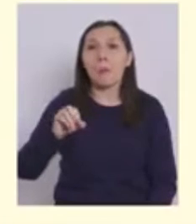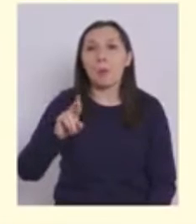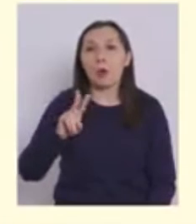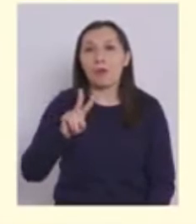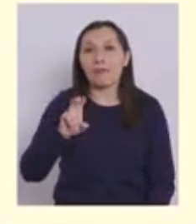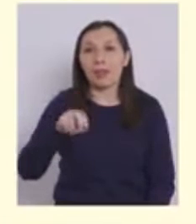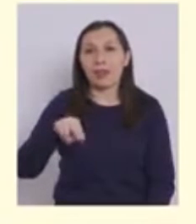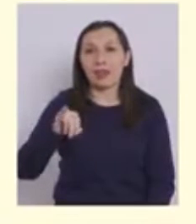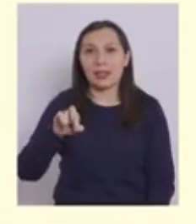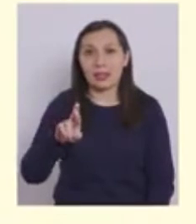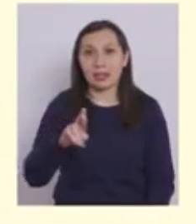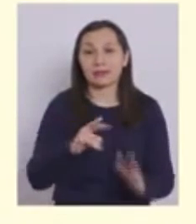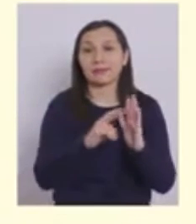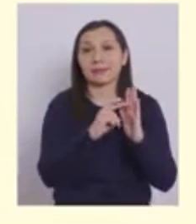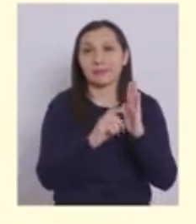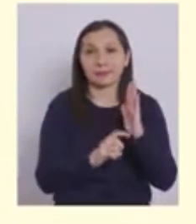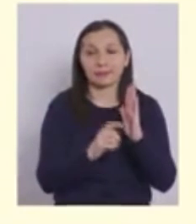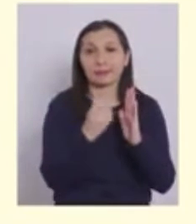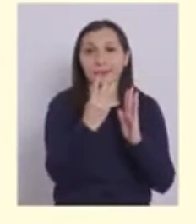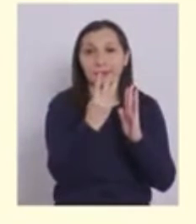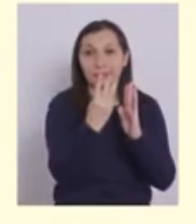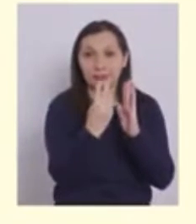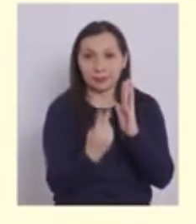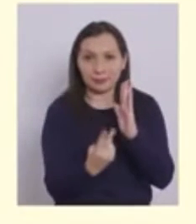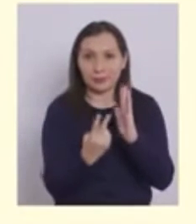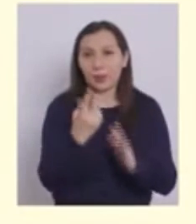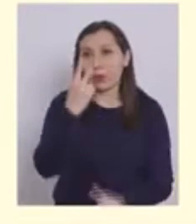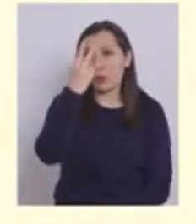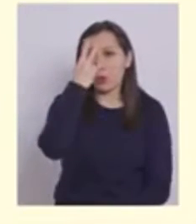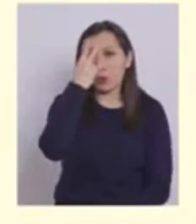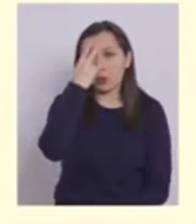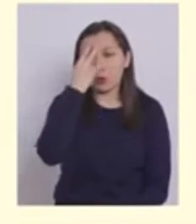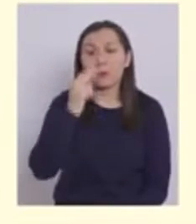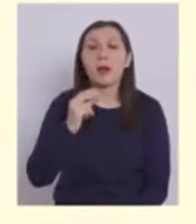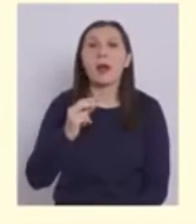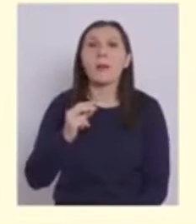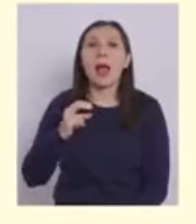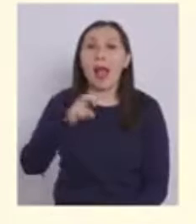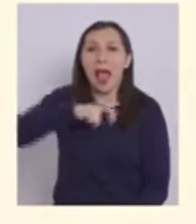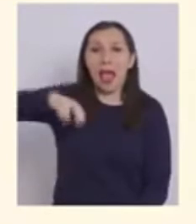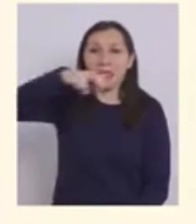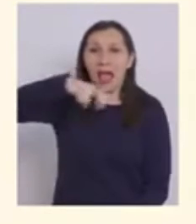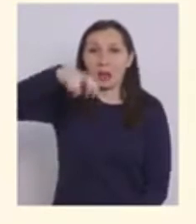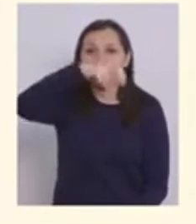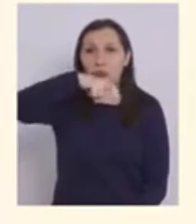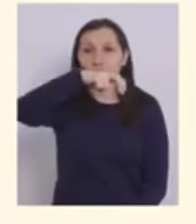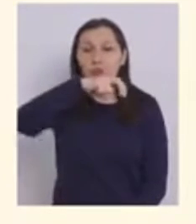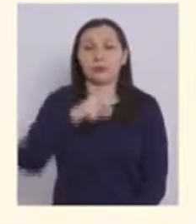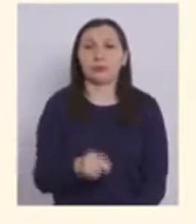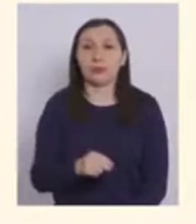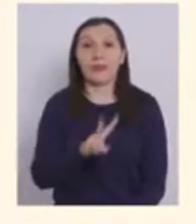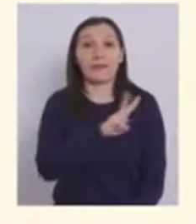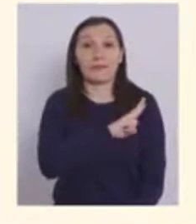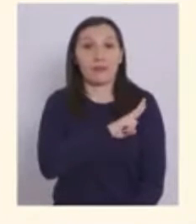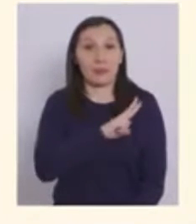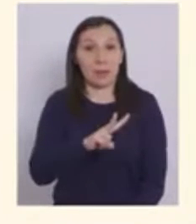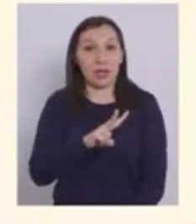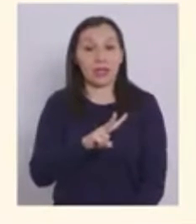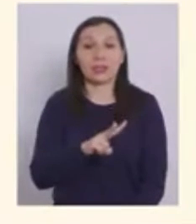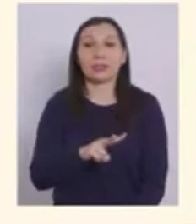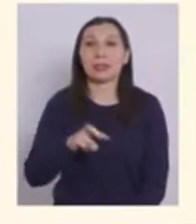Retroceden a transición en la región de Coquimbo Andacoyo En la región de